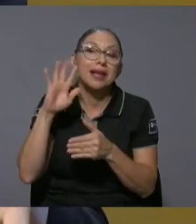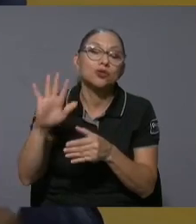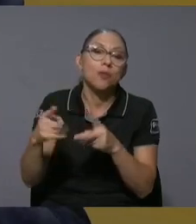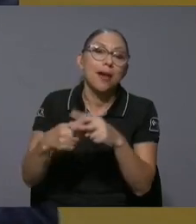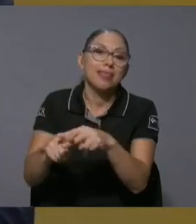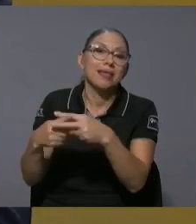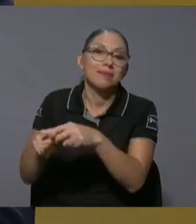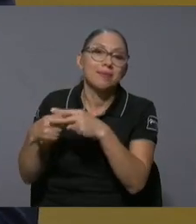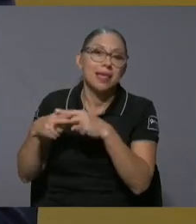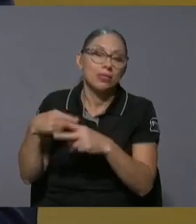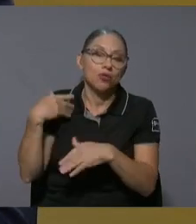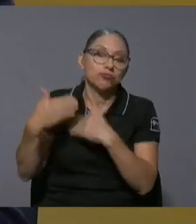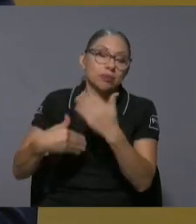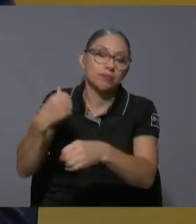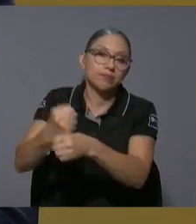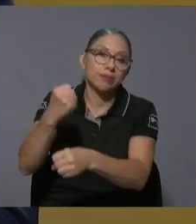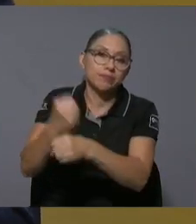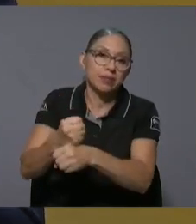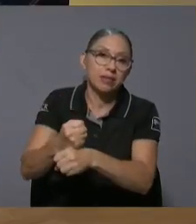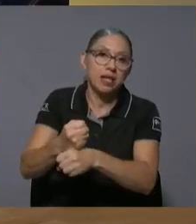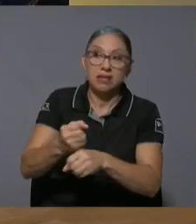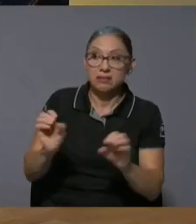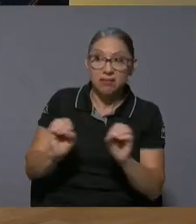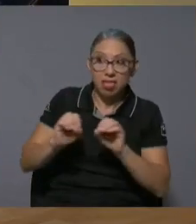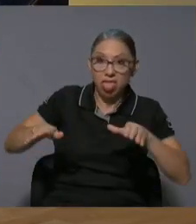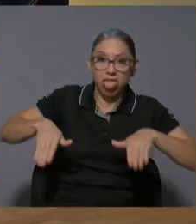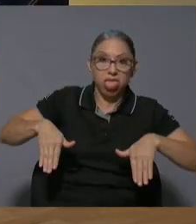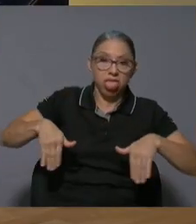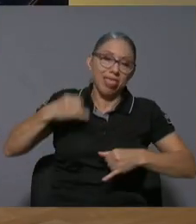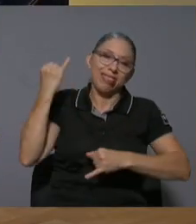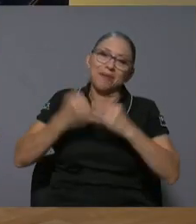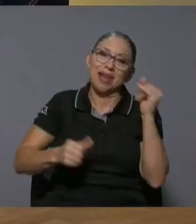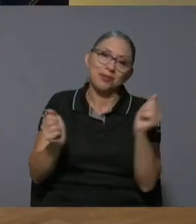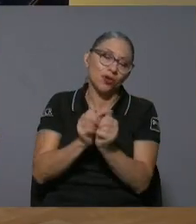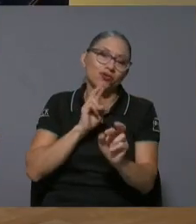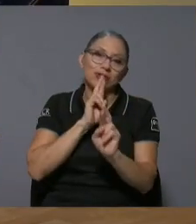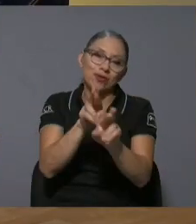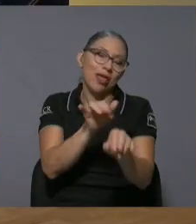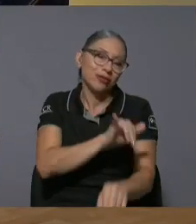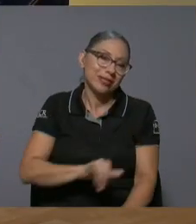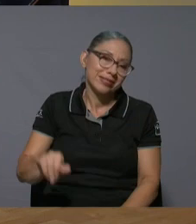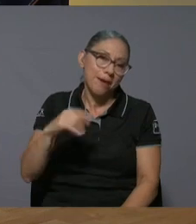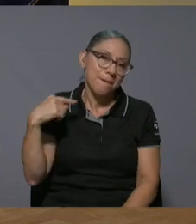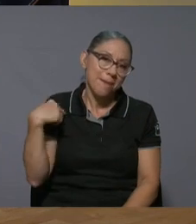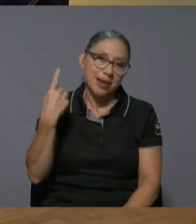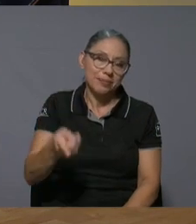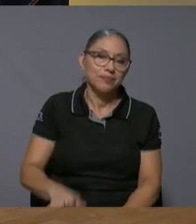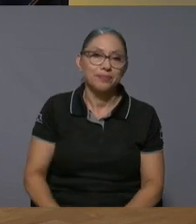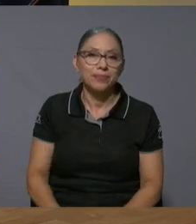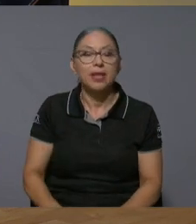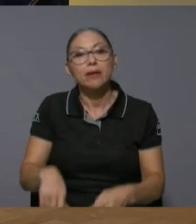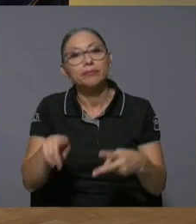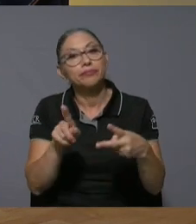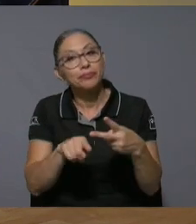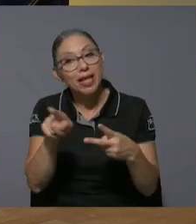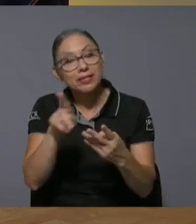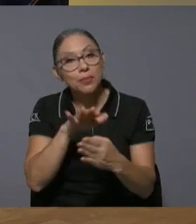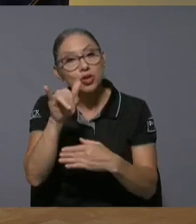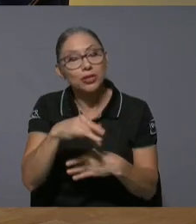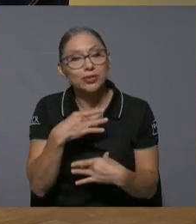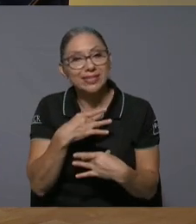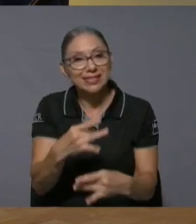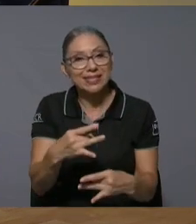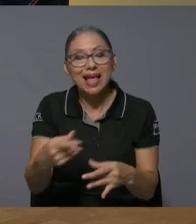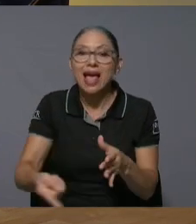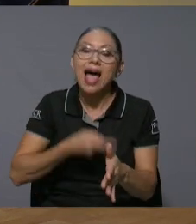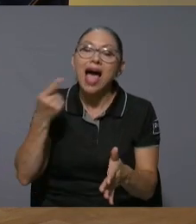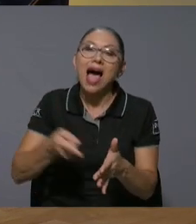pues terminaremos con los resultados de siempre y el otro punto asociado a este es ese proyecto es interesante porque a veces en Costa